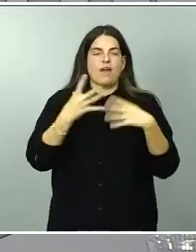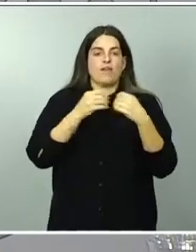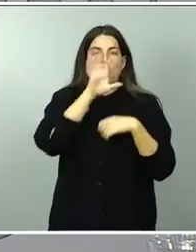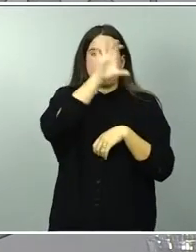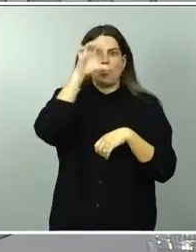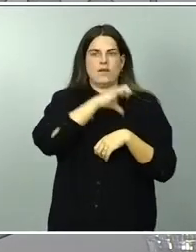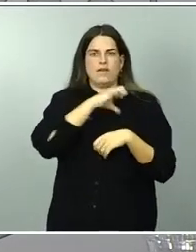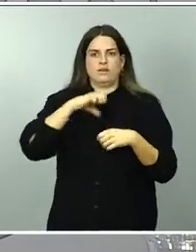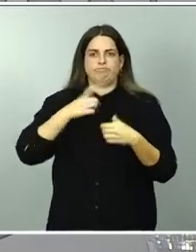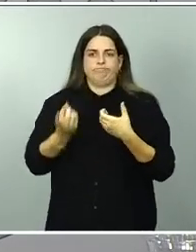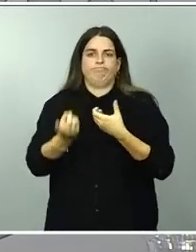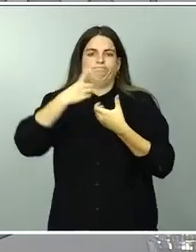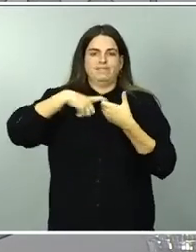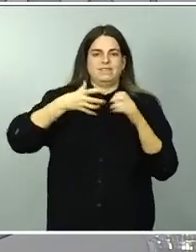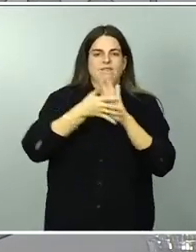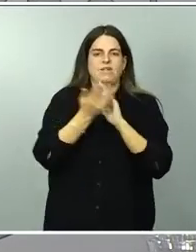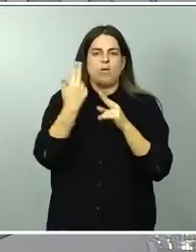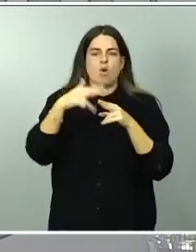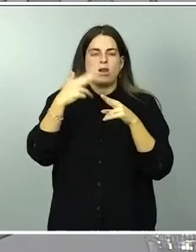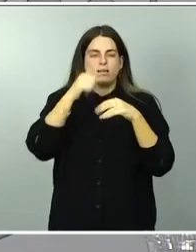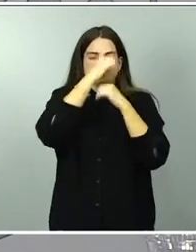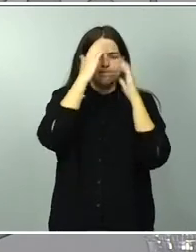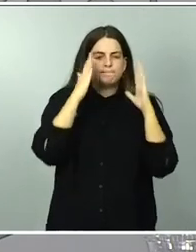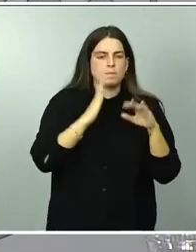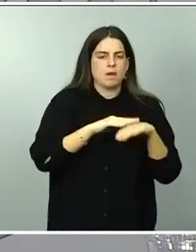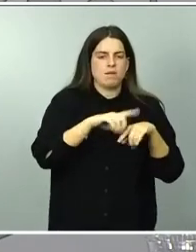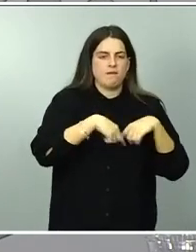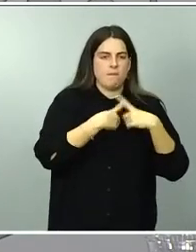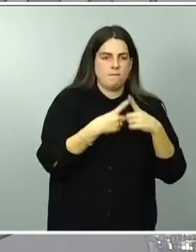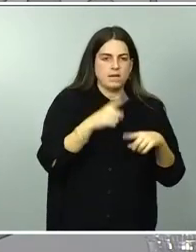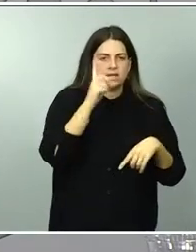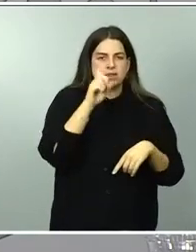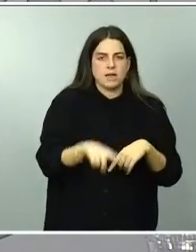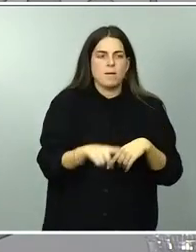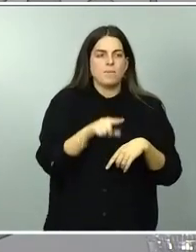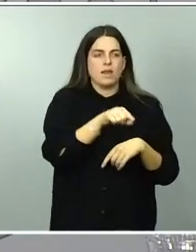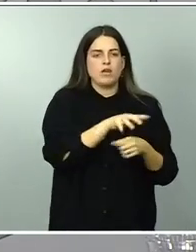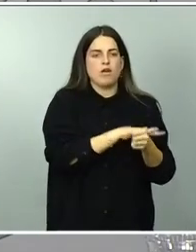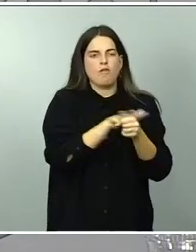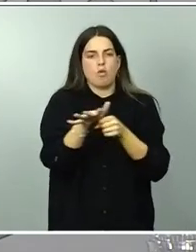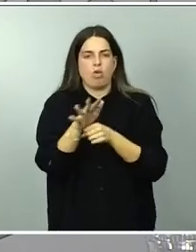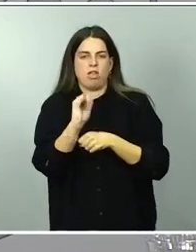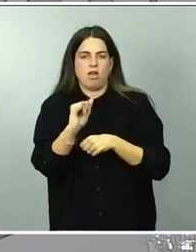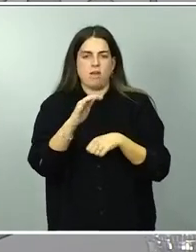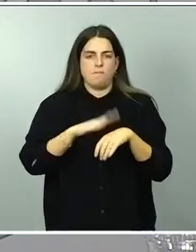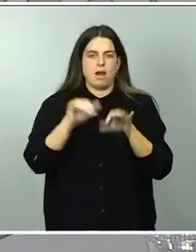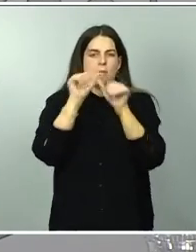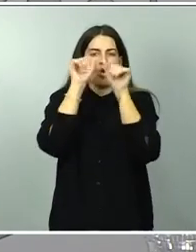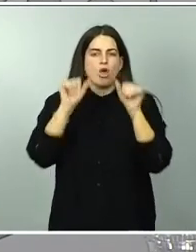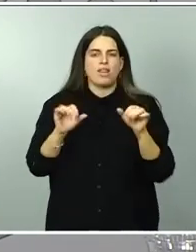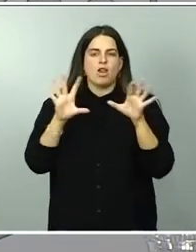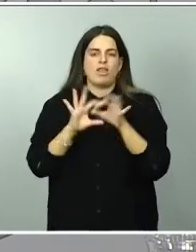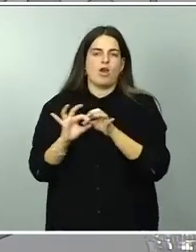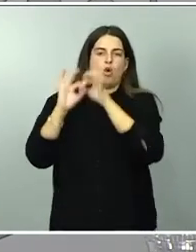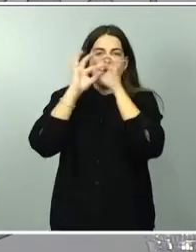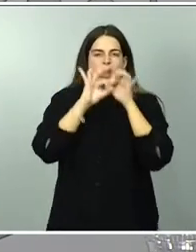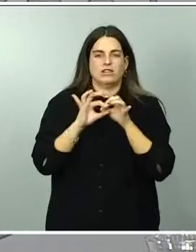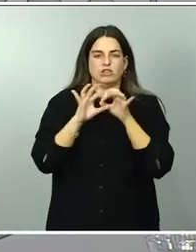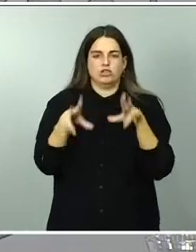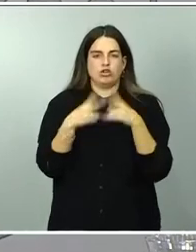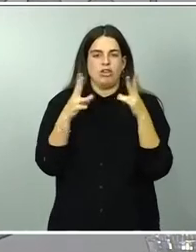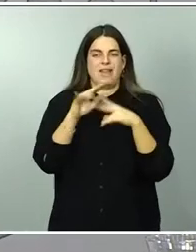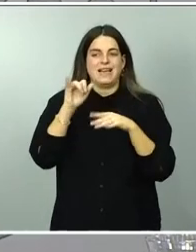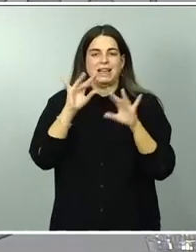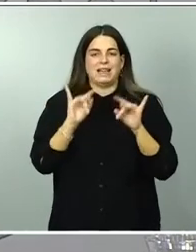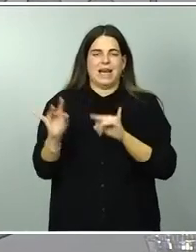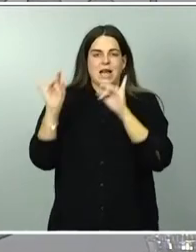políticas que van dirigidas a las familias, pero que también tienen una incidencia en el modelo de cohesión social y territorial sobre el que